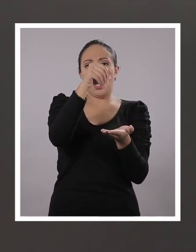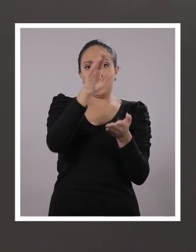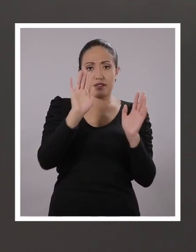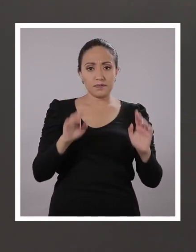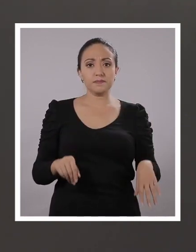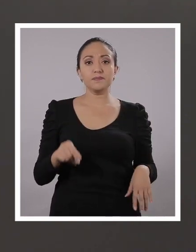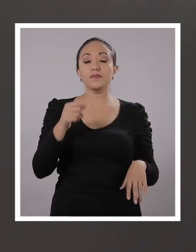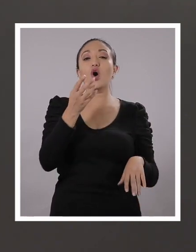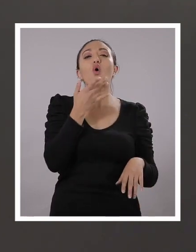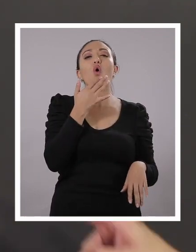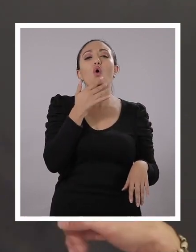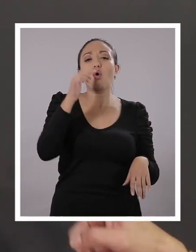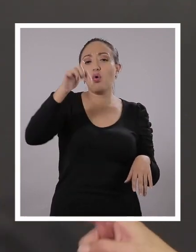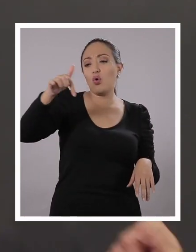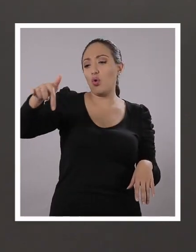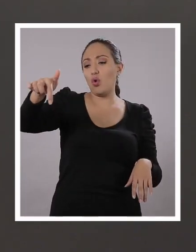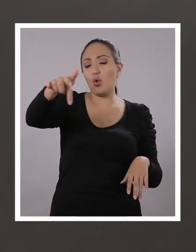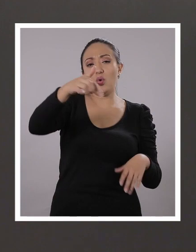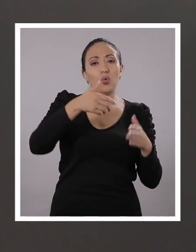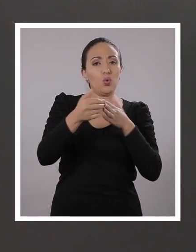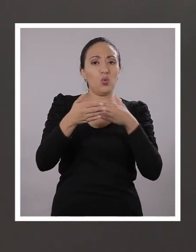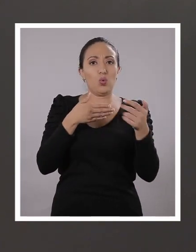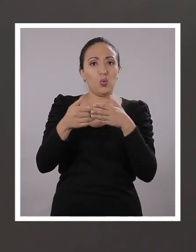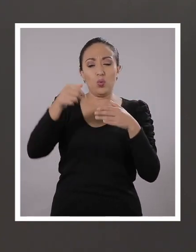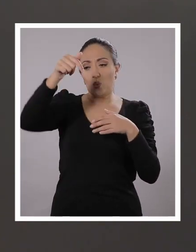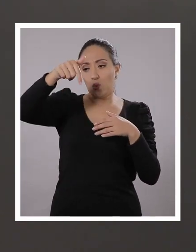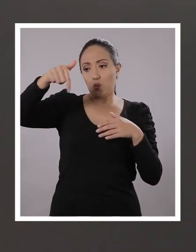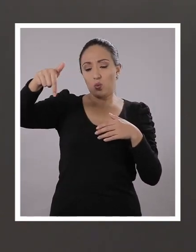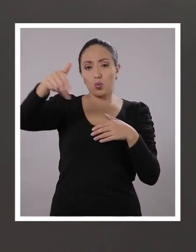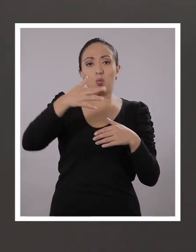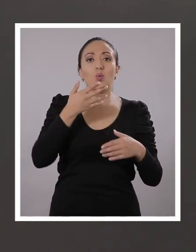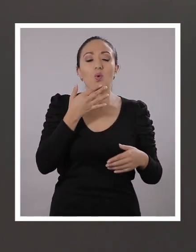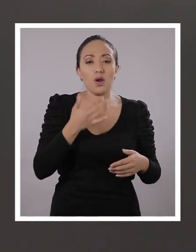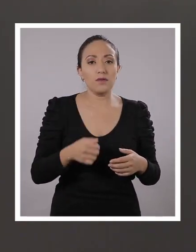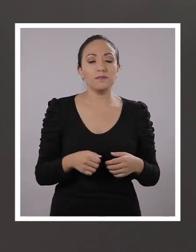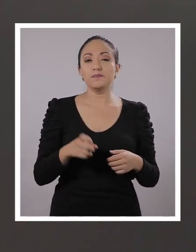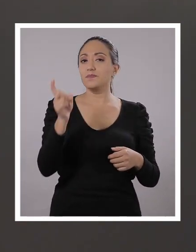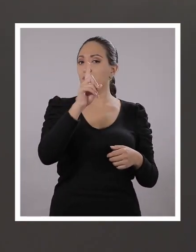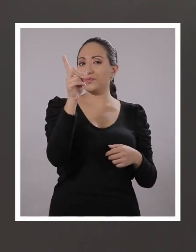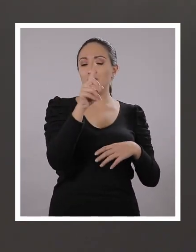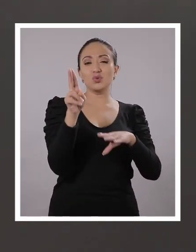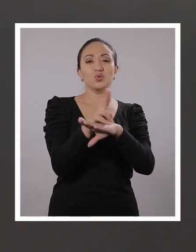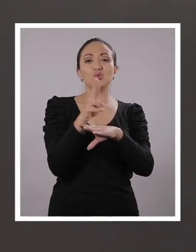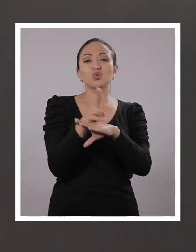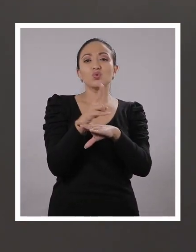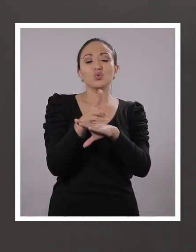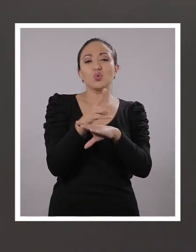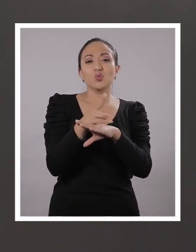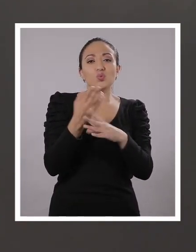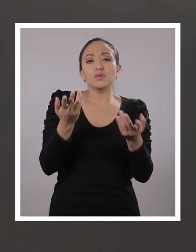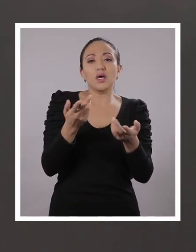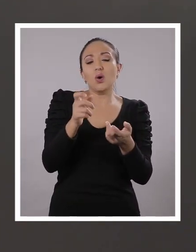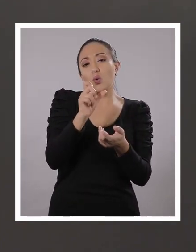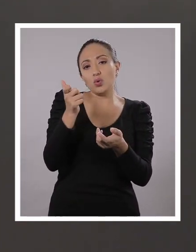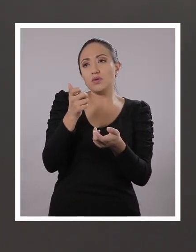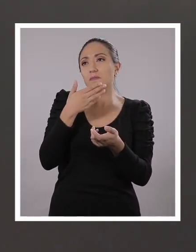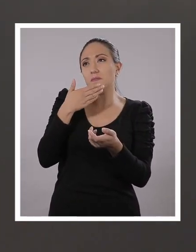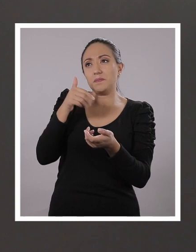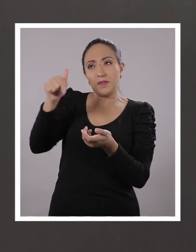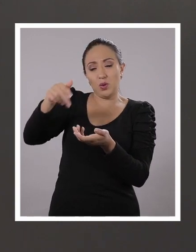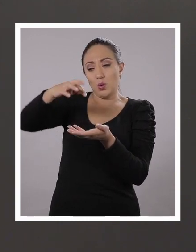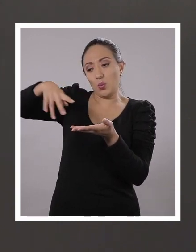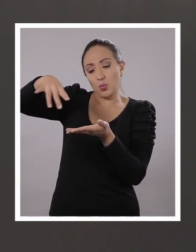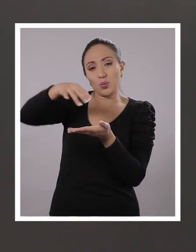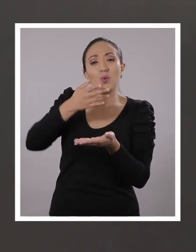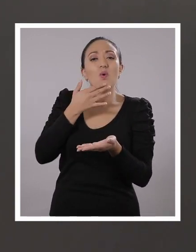Necesitamos colorante, este caso es colorante vegetal. No utilices colorante artificial, sino vegetal